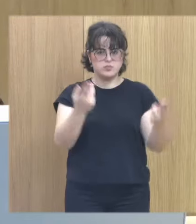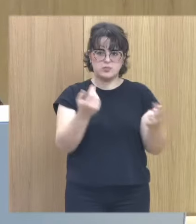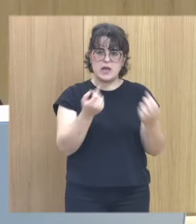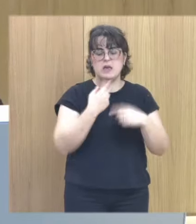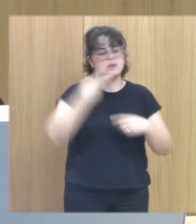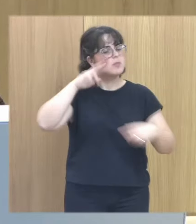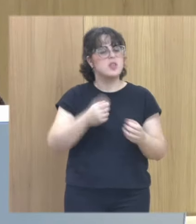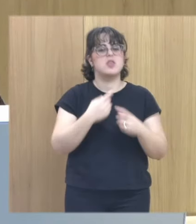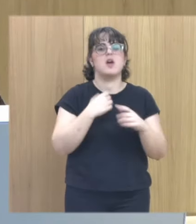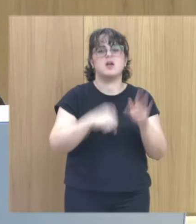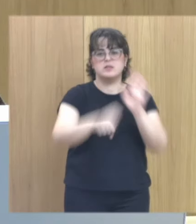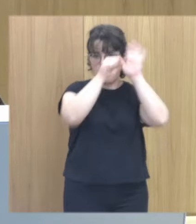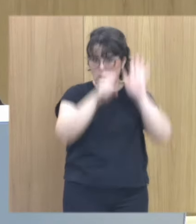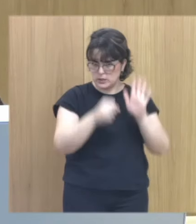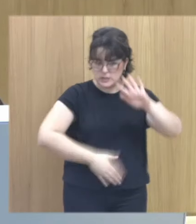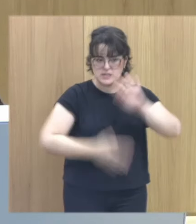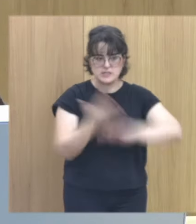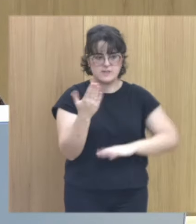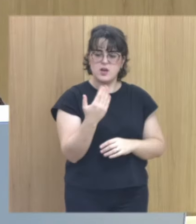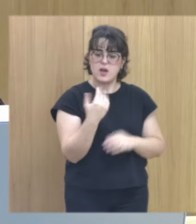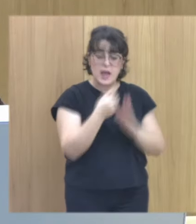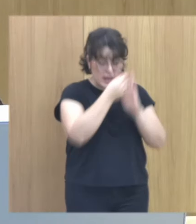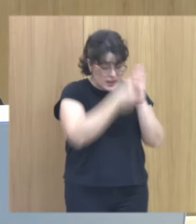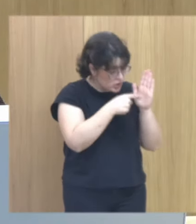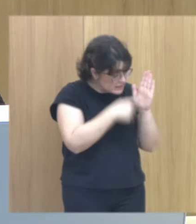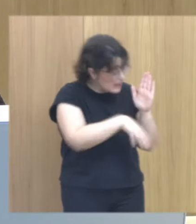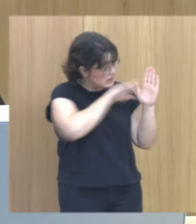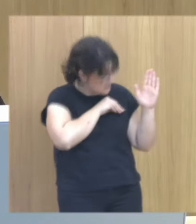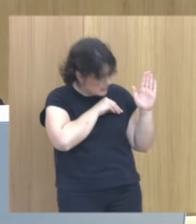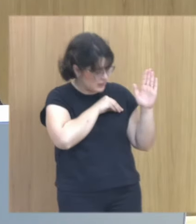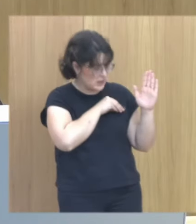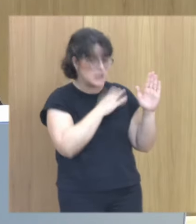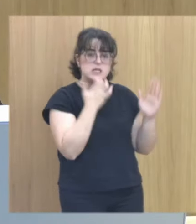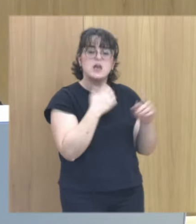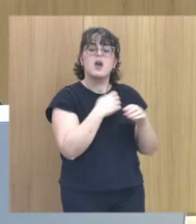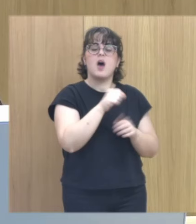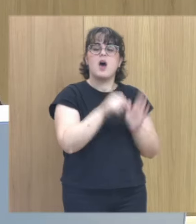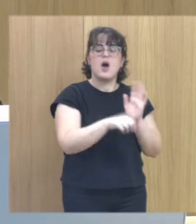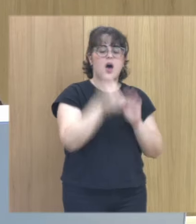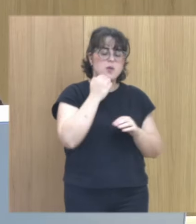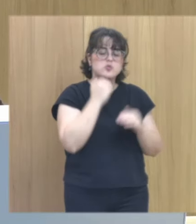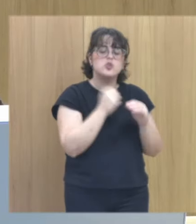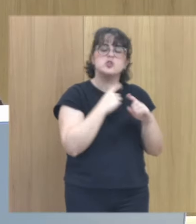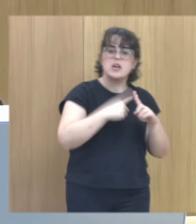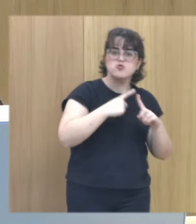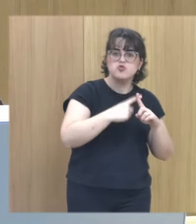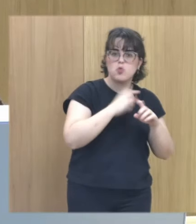que es el tema es entender los indicadores y cuando tienes un abuso sexual entre iguales